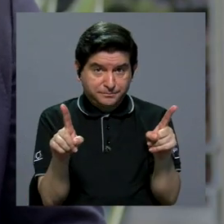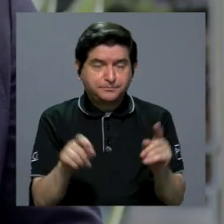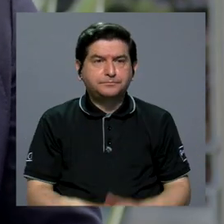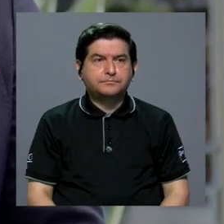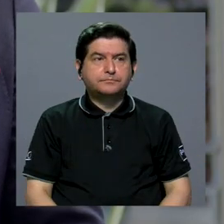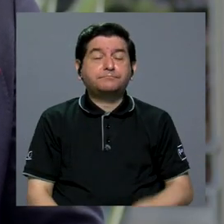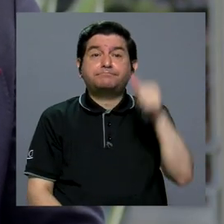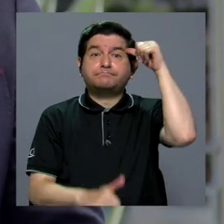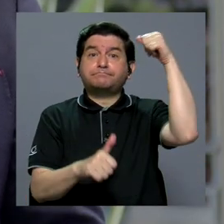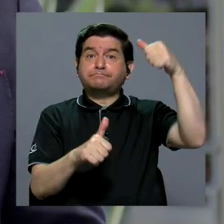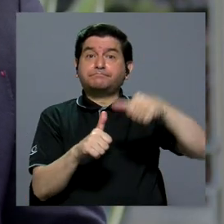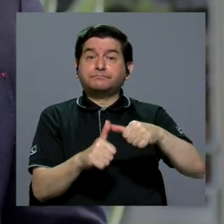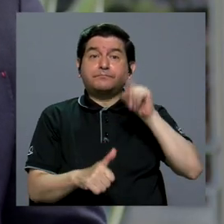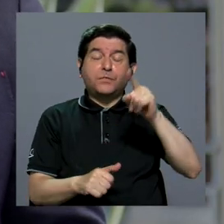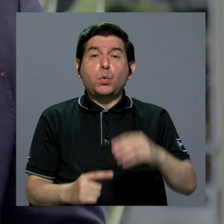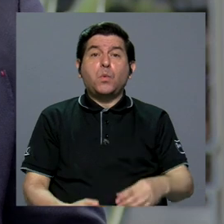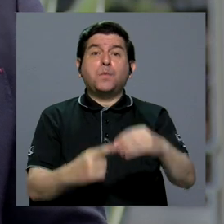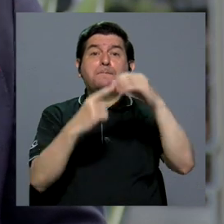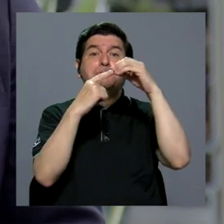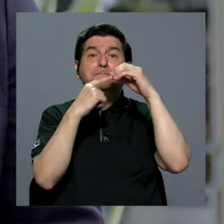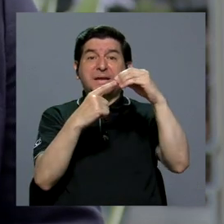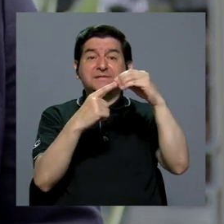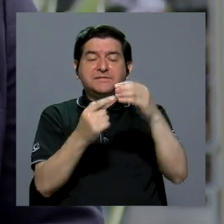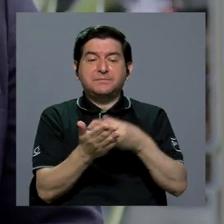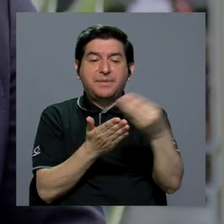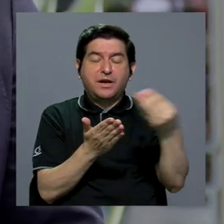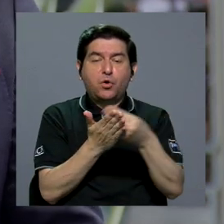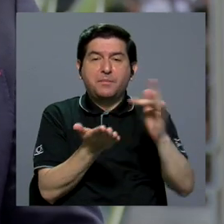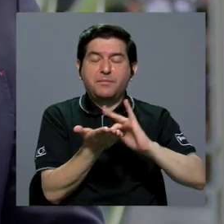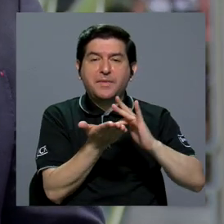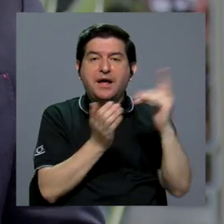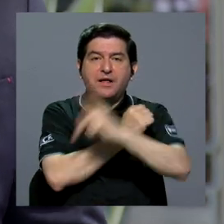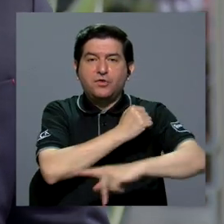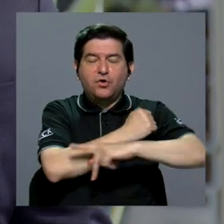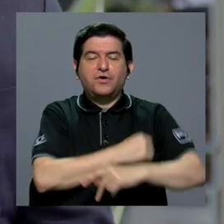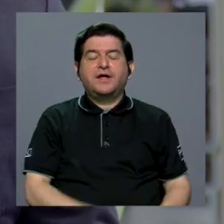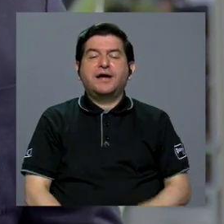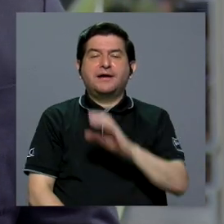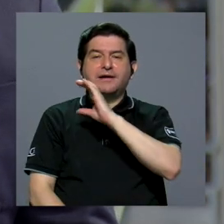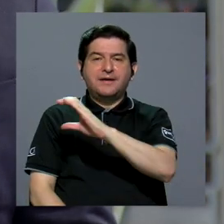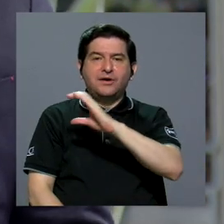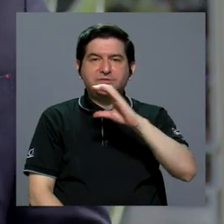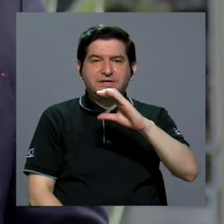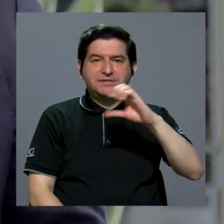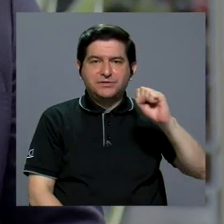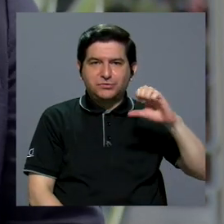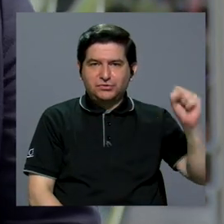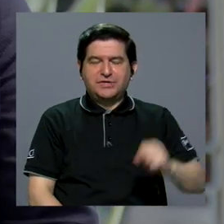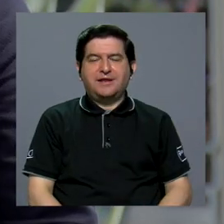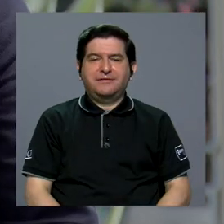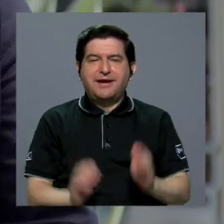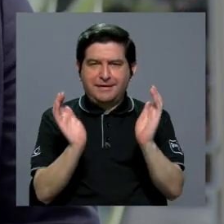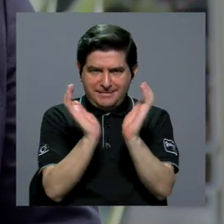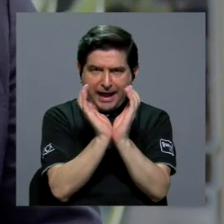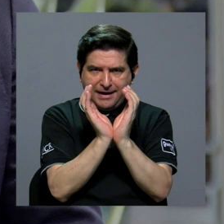no hay que perder en cuenta que uno de los principales compradores de medicamentos en el país es la caja costarricense del seguro social. Y la mayoría de personas